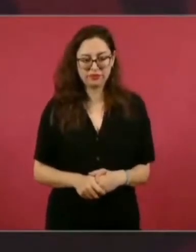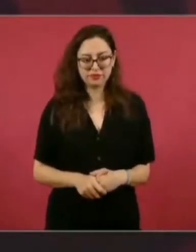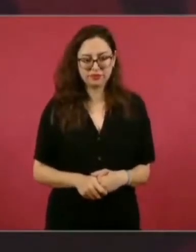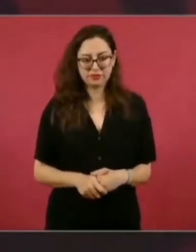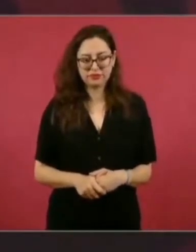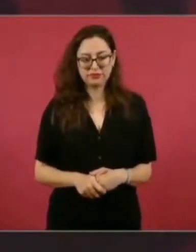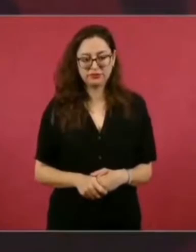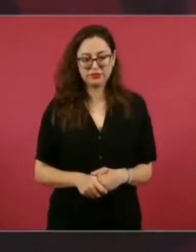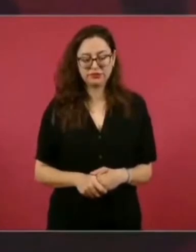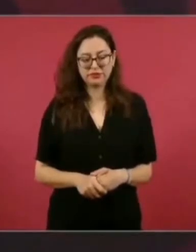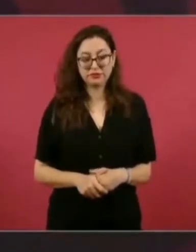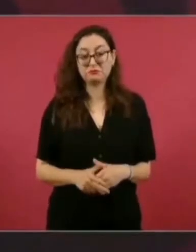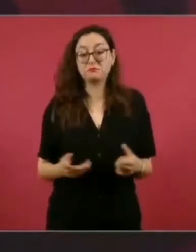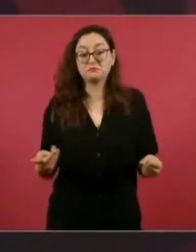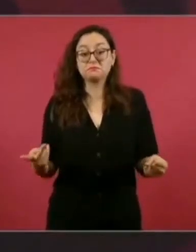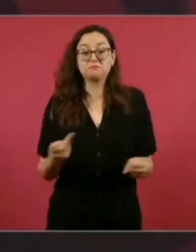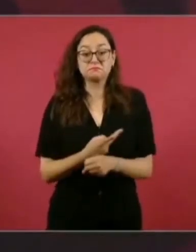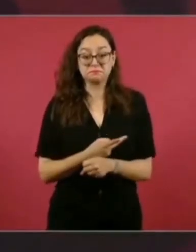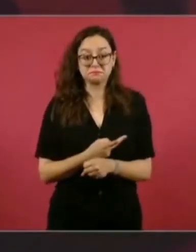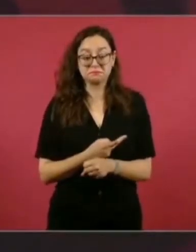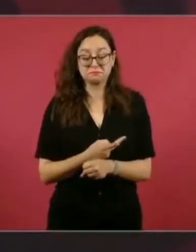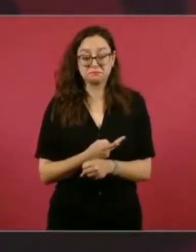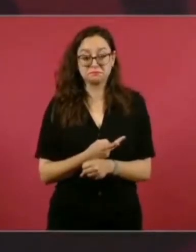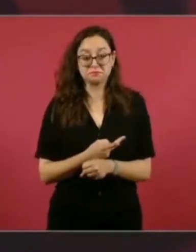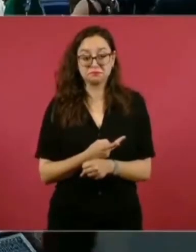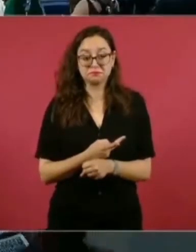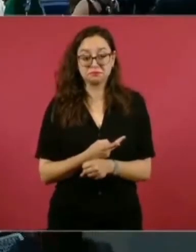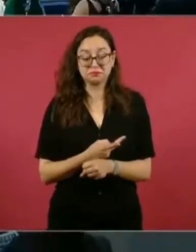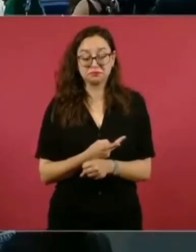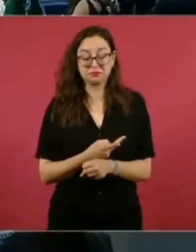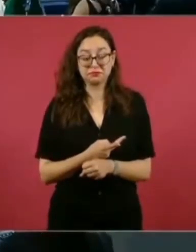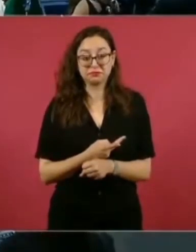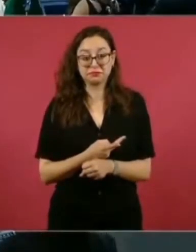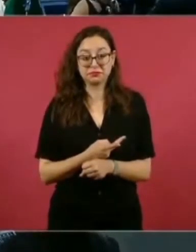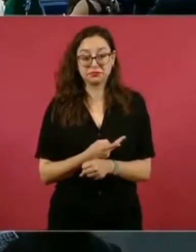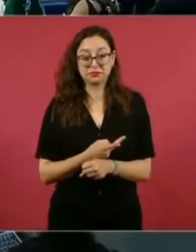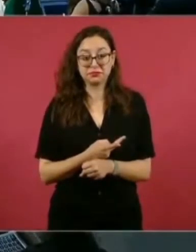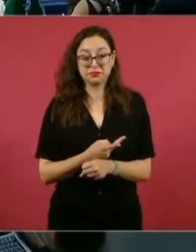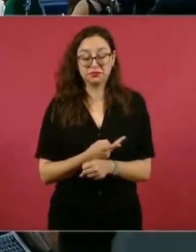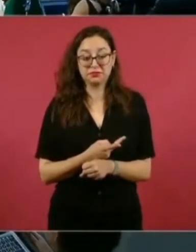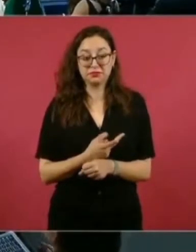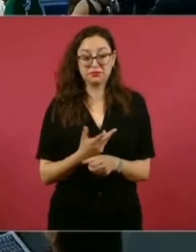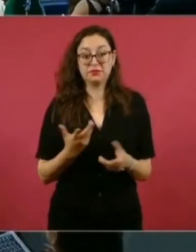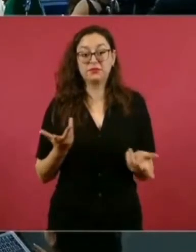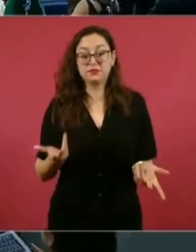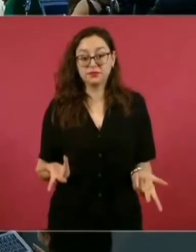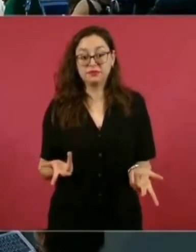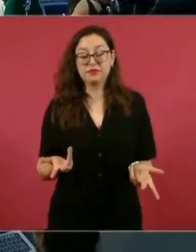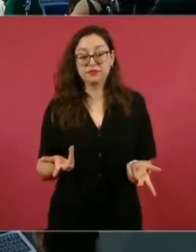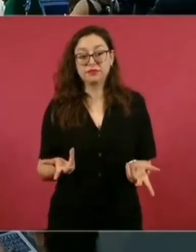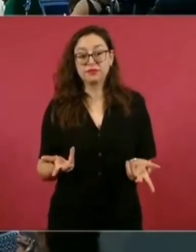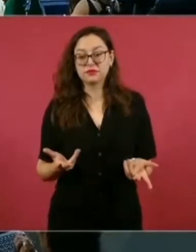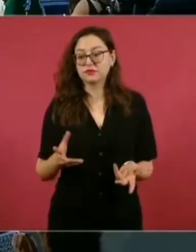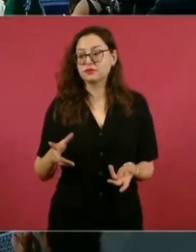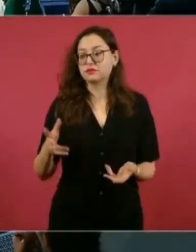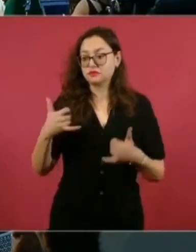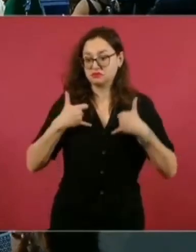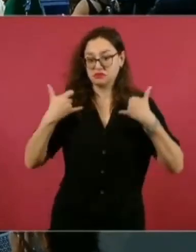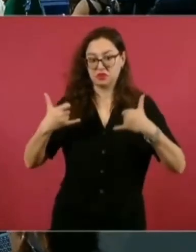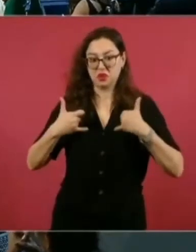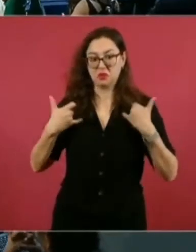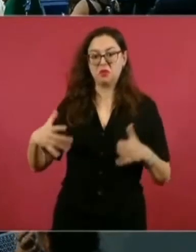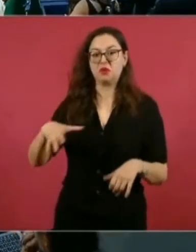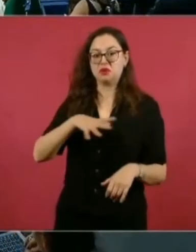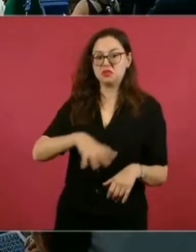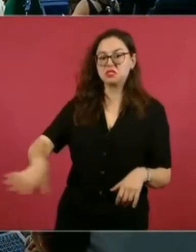¿qué sucedió? Bueno, cuando empieza esa política de rechazo, pero